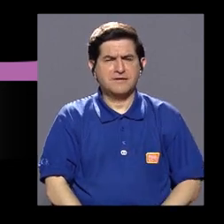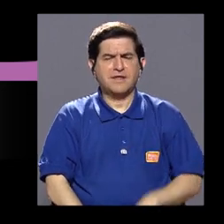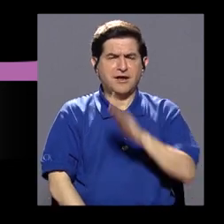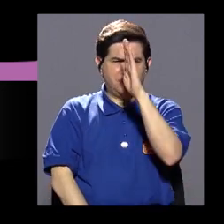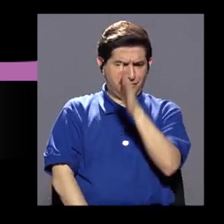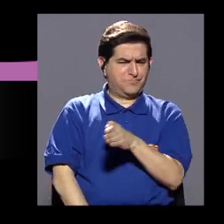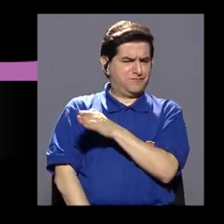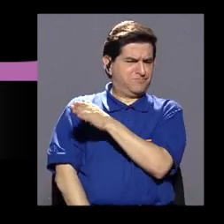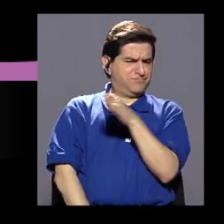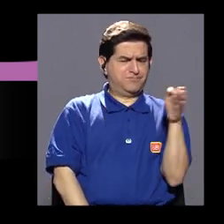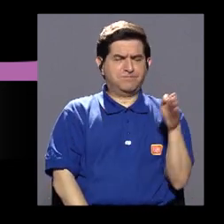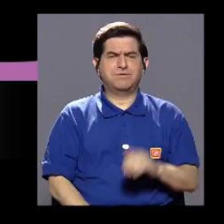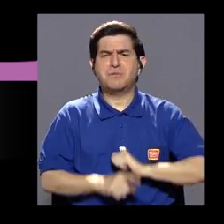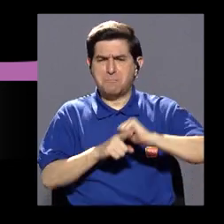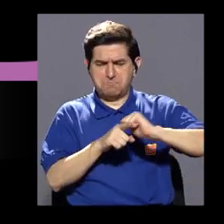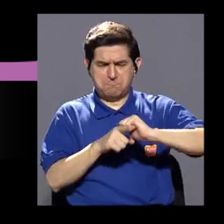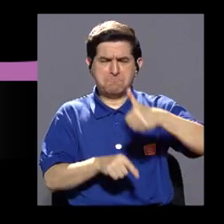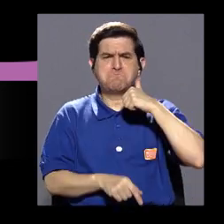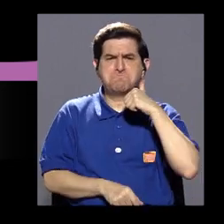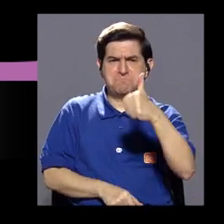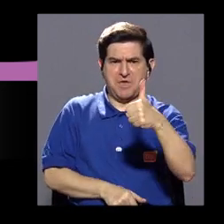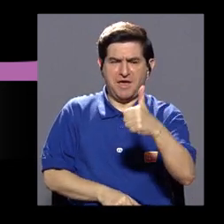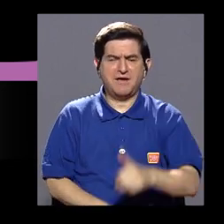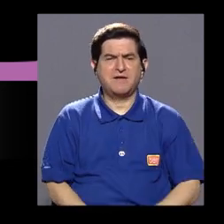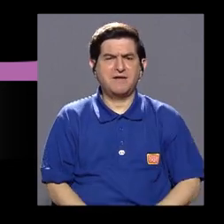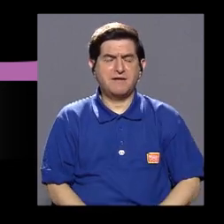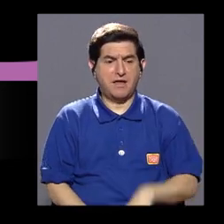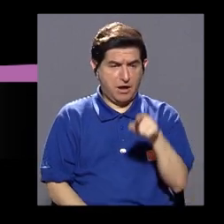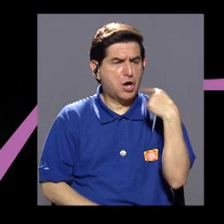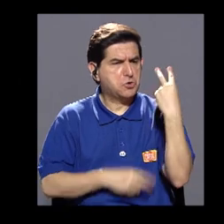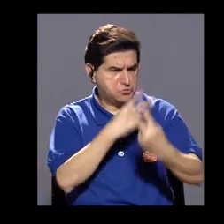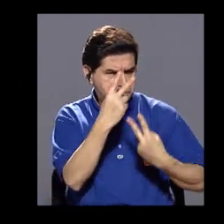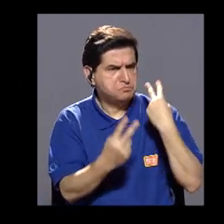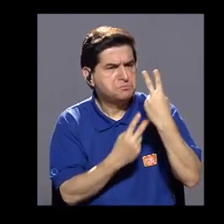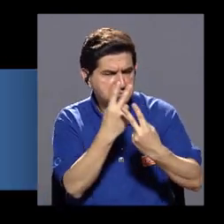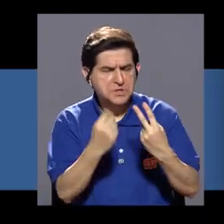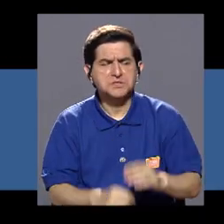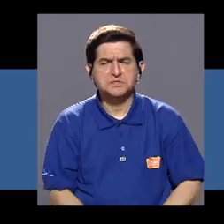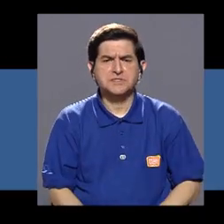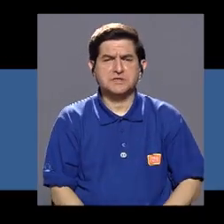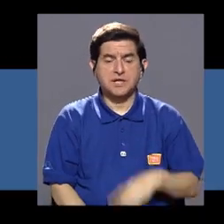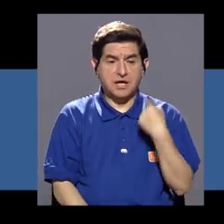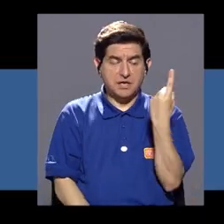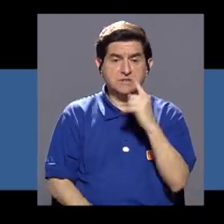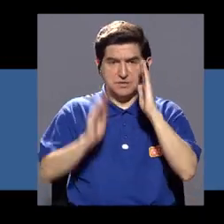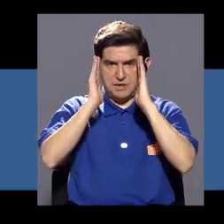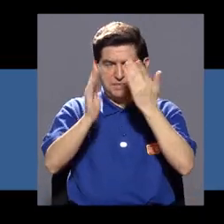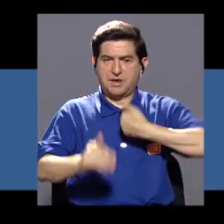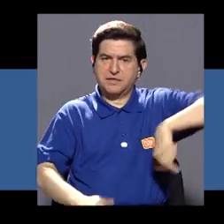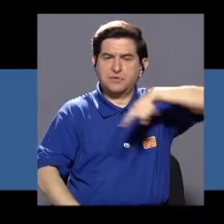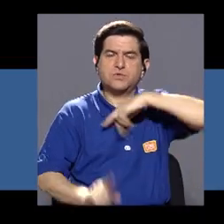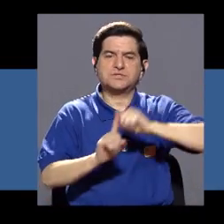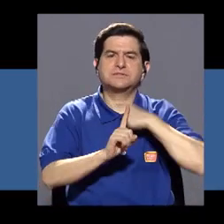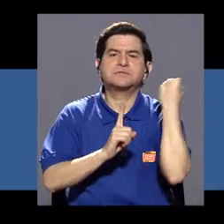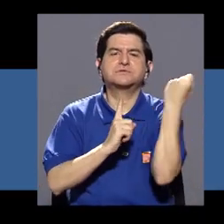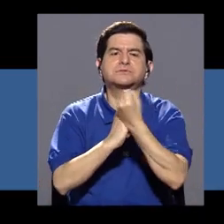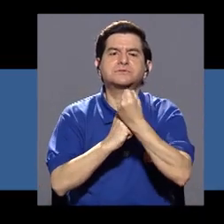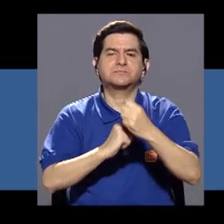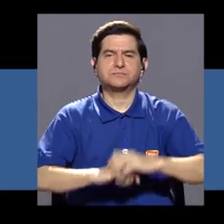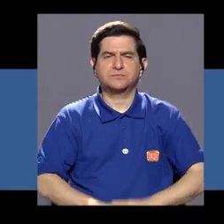que de mucha bendición porque nos capacitan muy bien y nos hacen visitas y siempre están pendientes de nosotros.